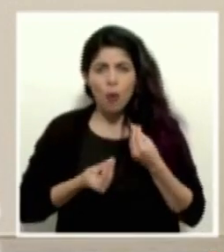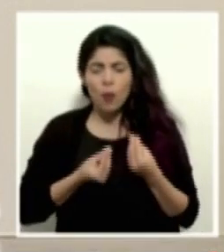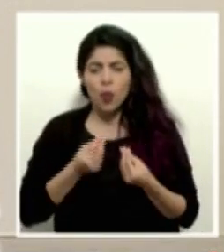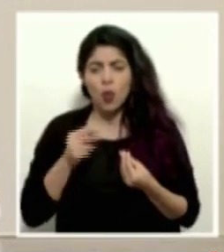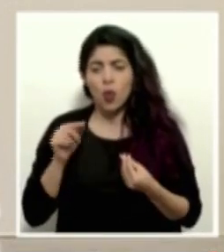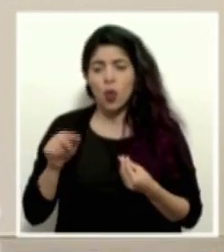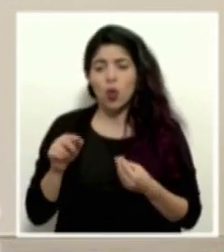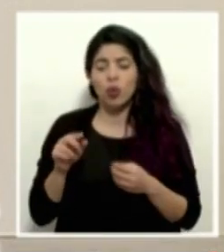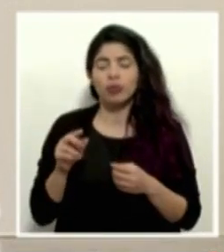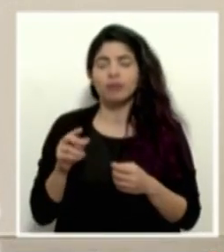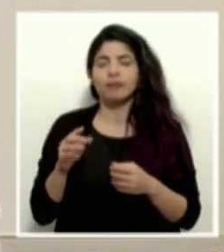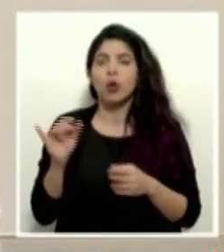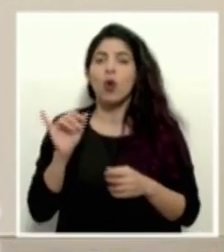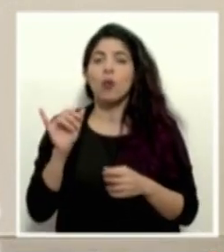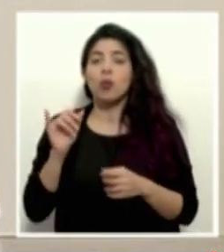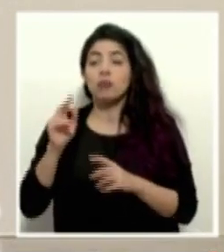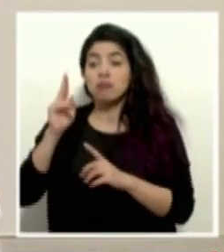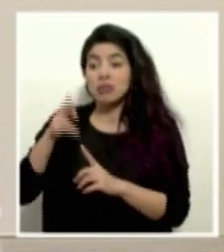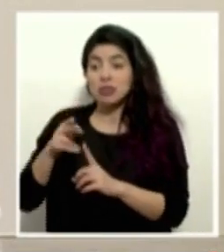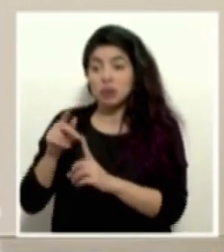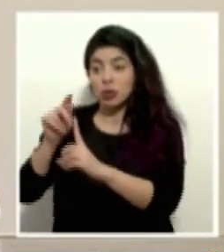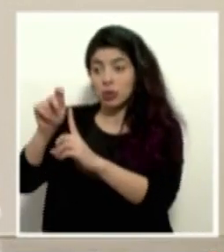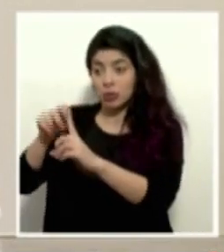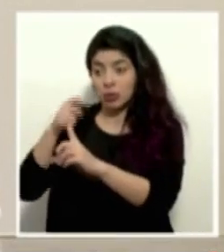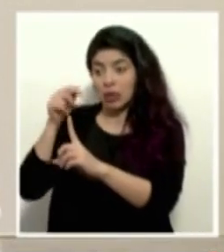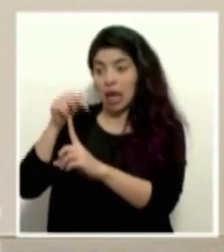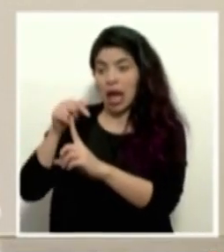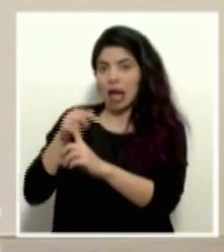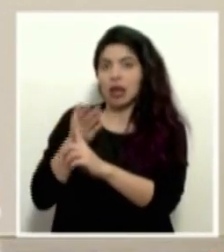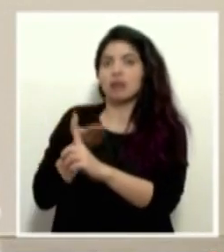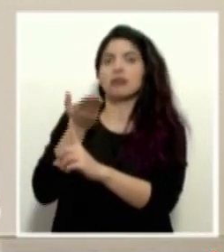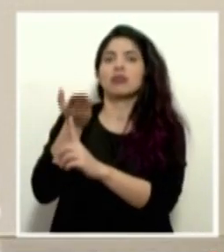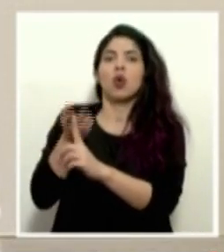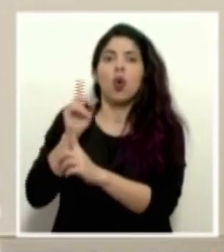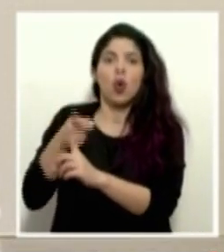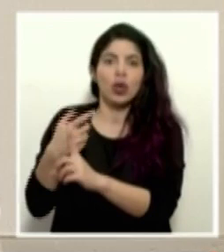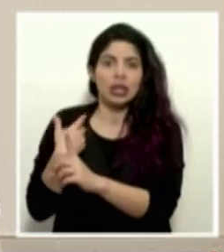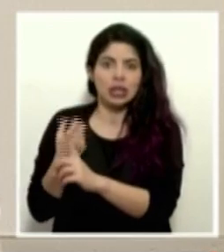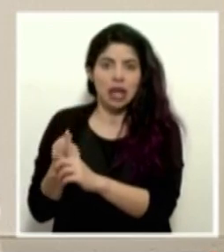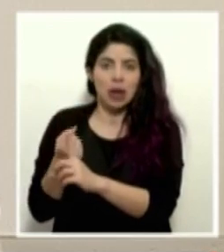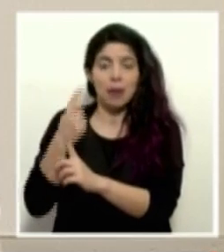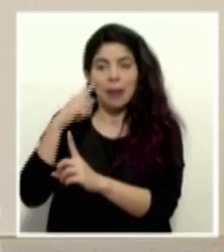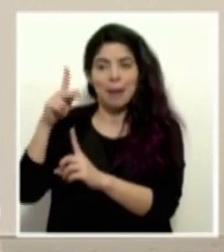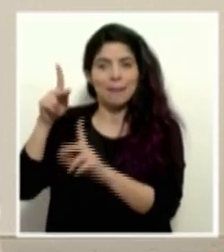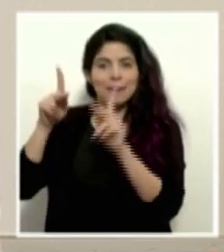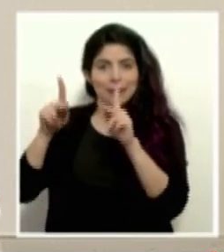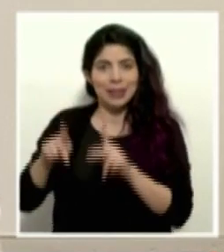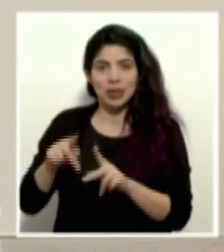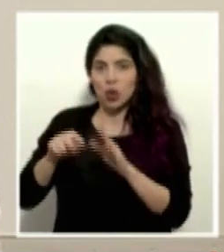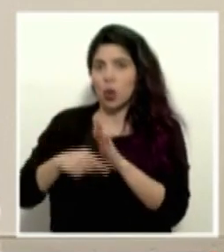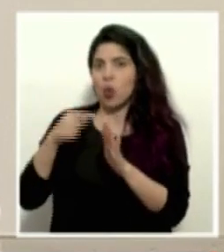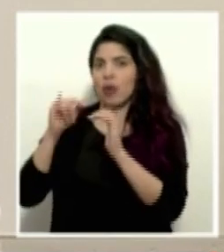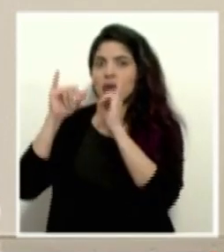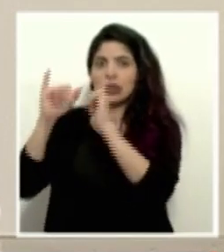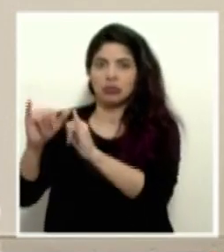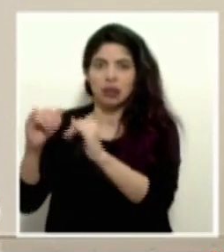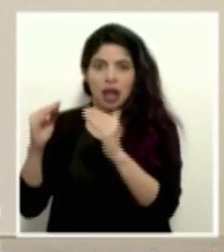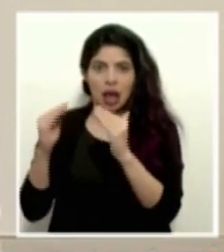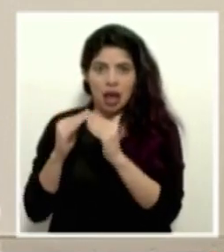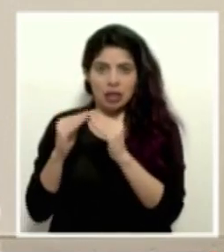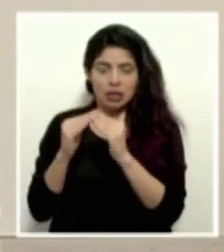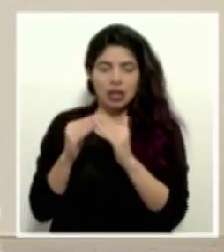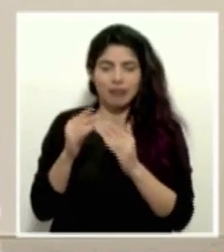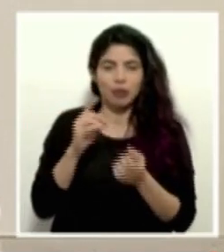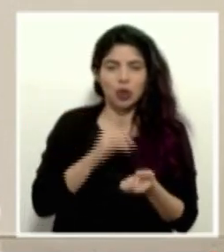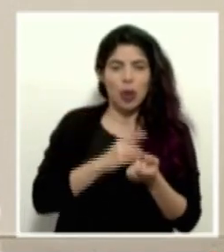sea a través justamente de la toma de la muestra que se emita la orden sanitaria para que la persona permanezca de una vez en la casa. De eso